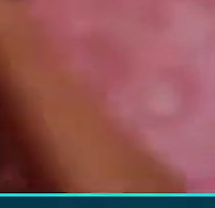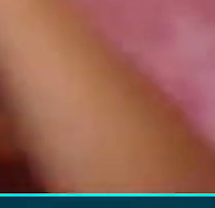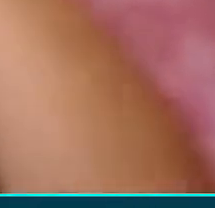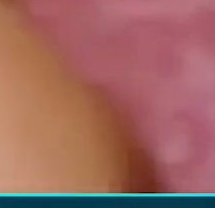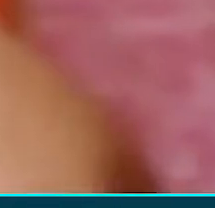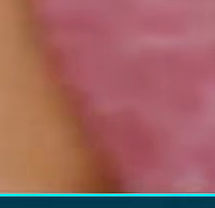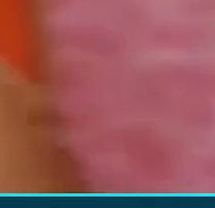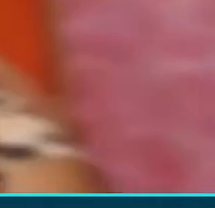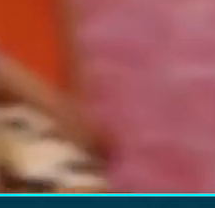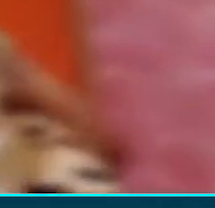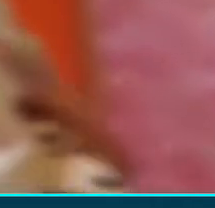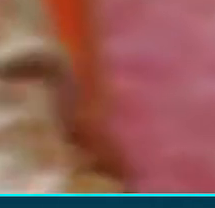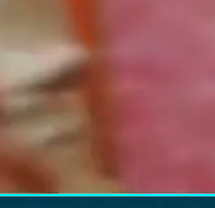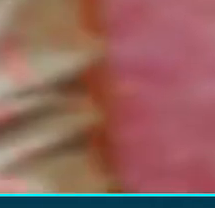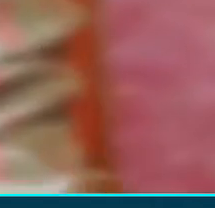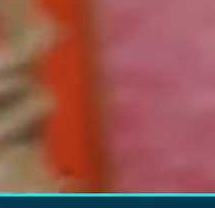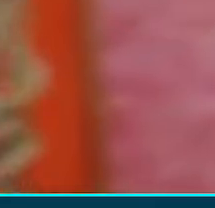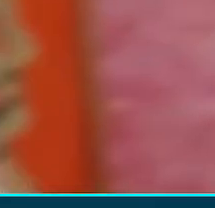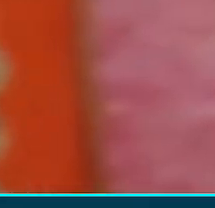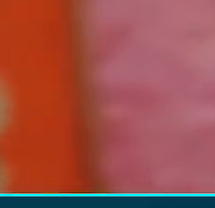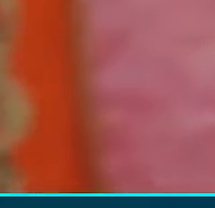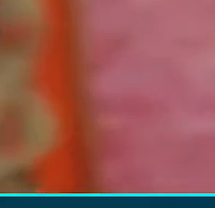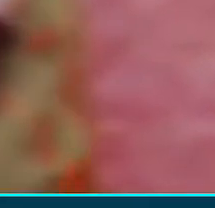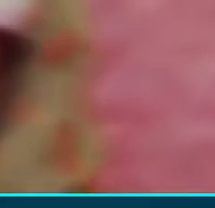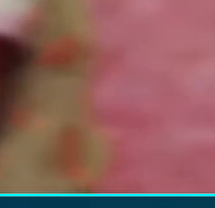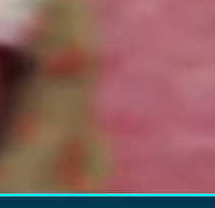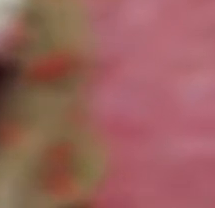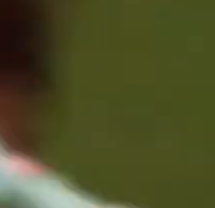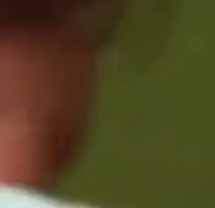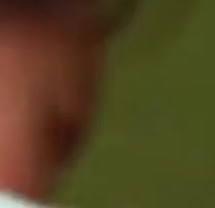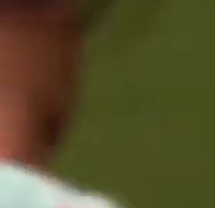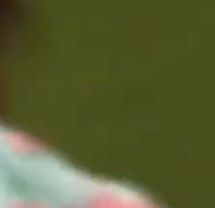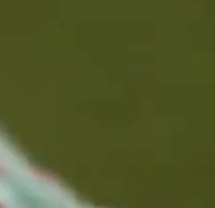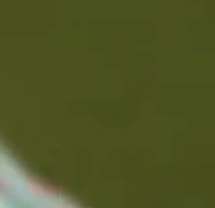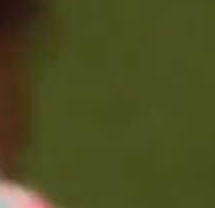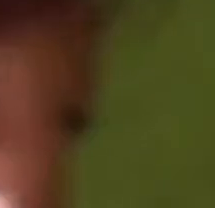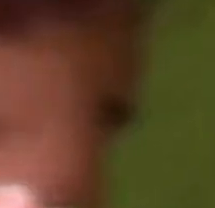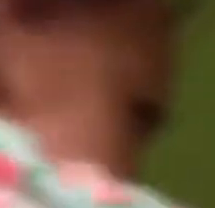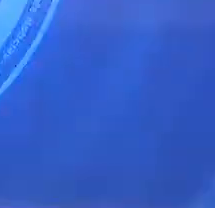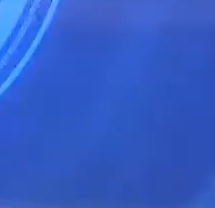previsto la suscripción de 43 contratos en los 27 municipios del departamento.